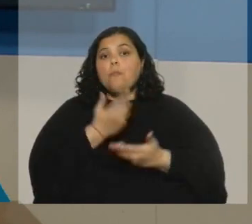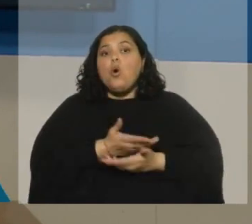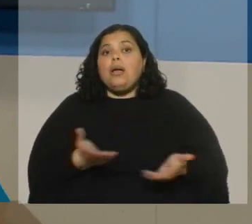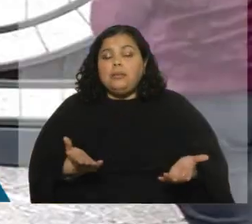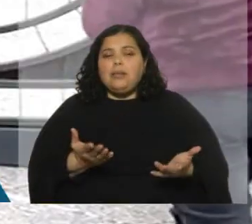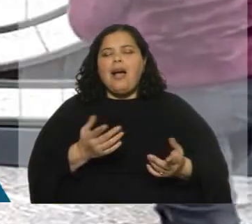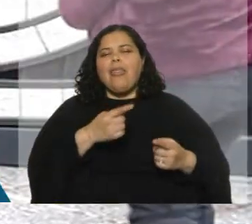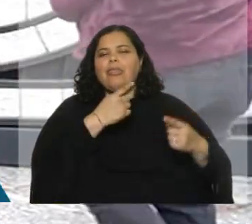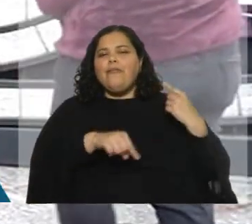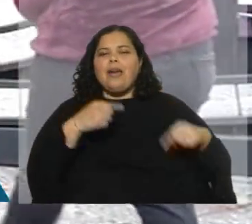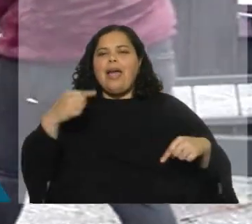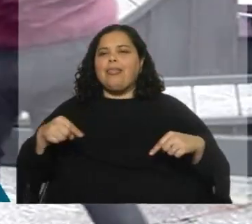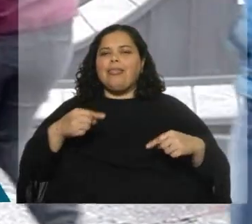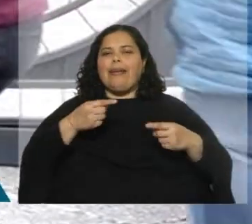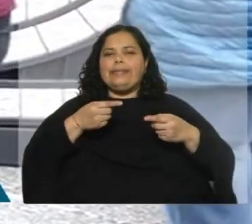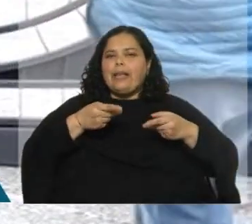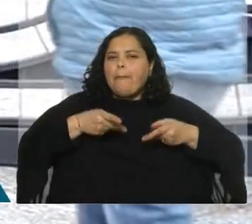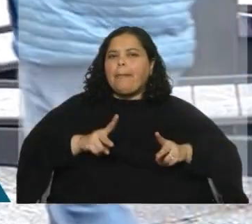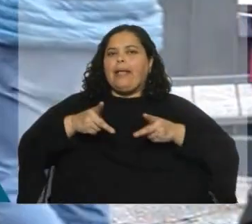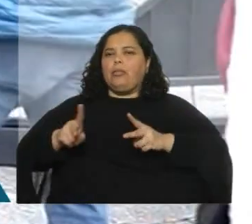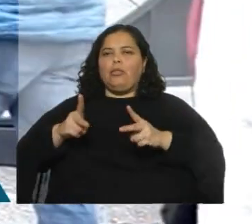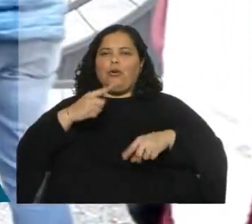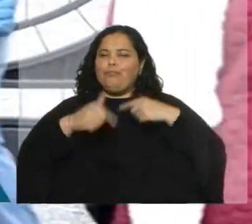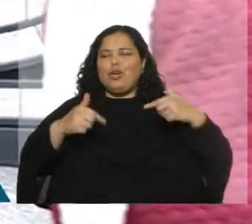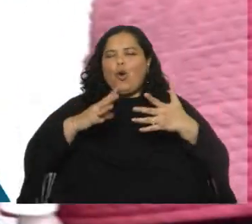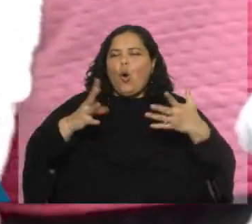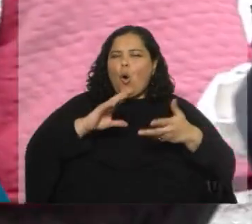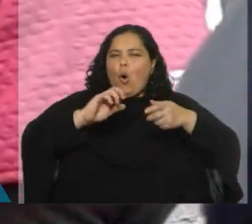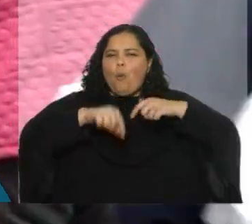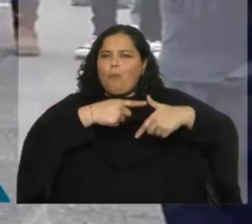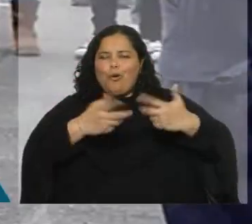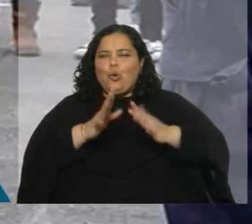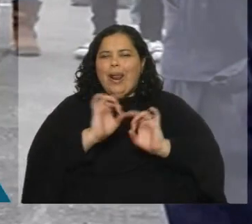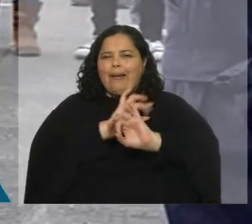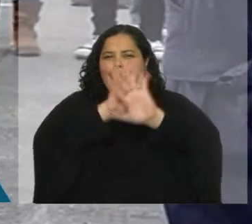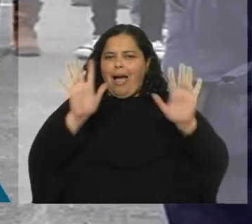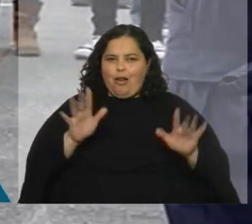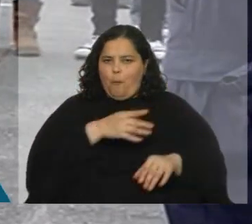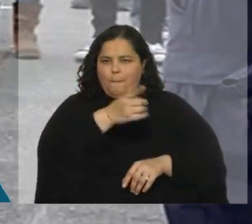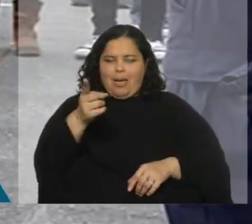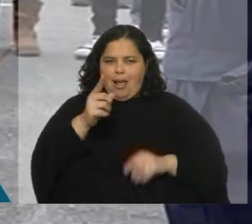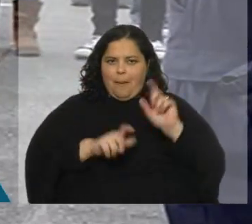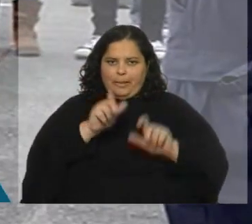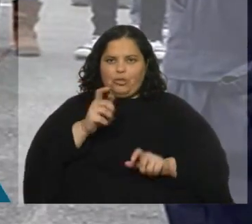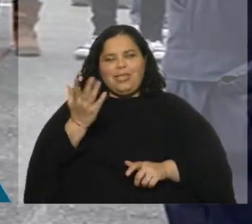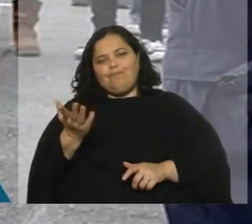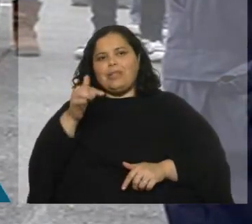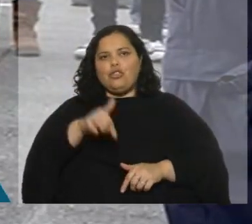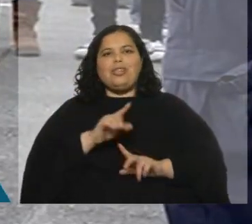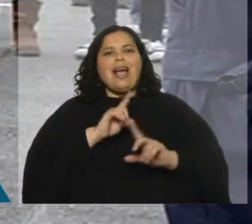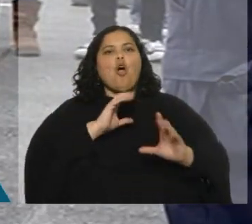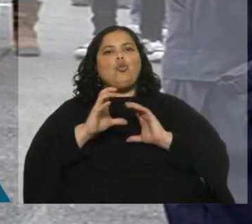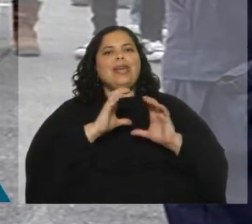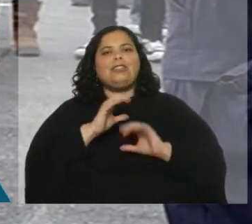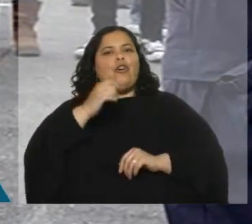mecanismos de implementación que no estaban claros para muchos chilenos. La comunicación que hubo de parte de los constituyentes, evidentemente no fue la